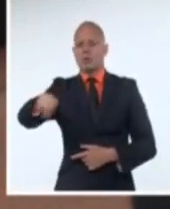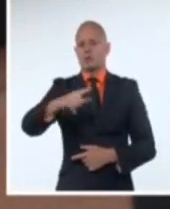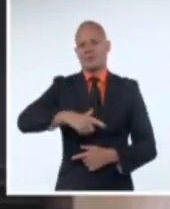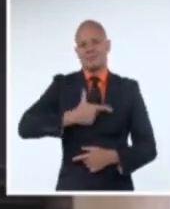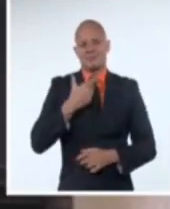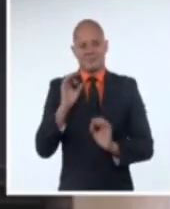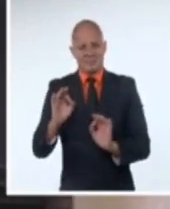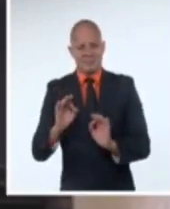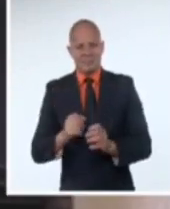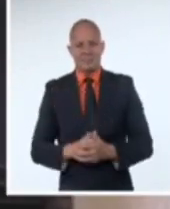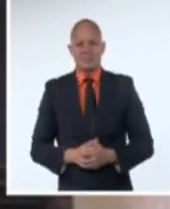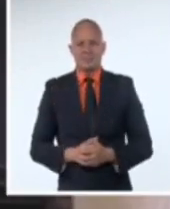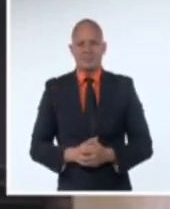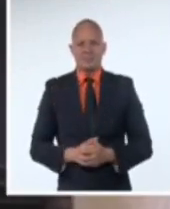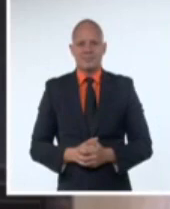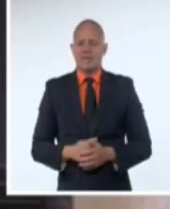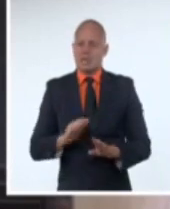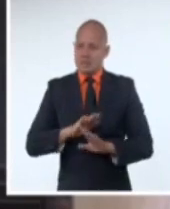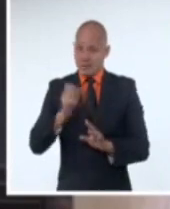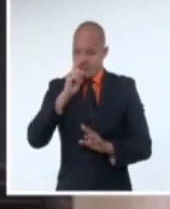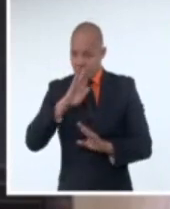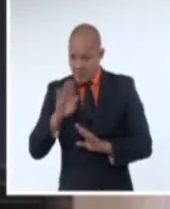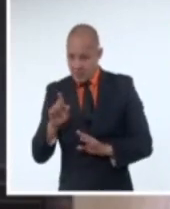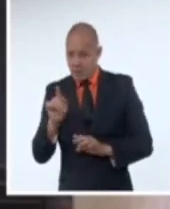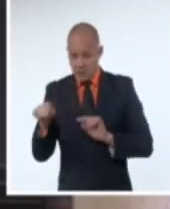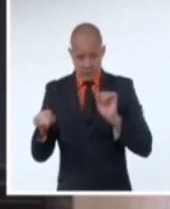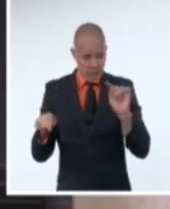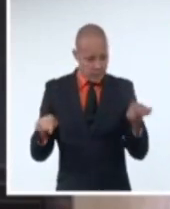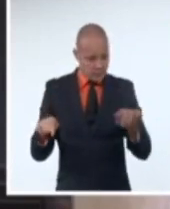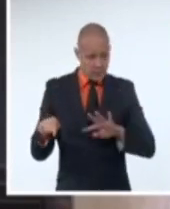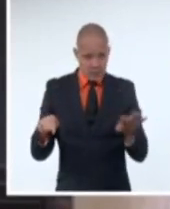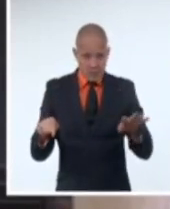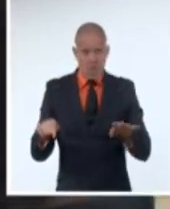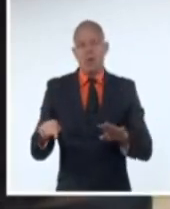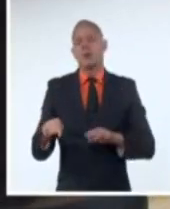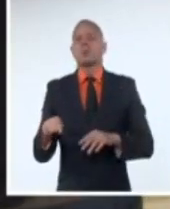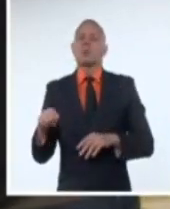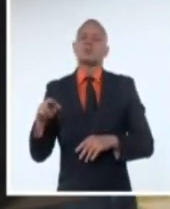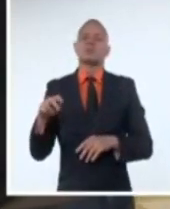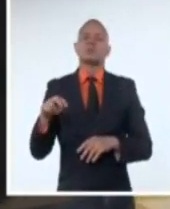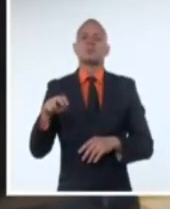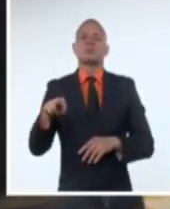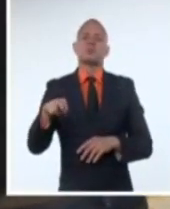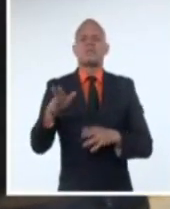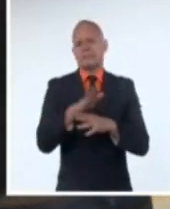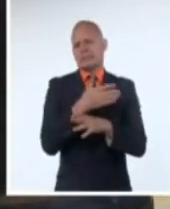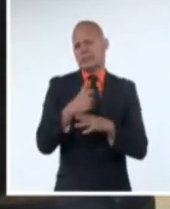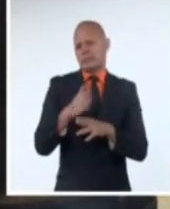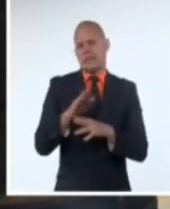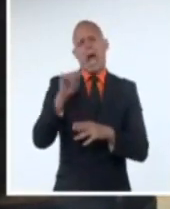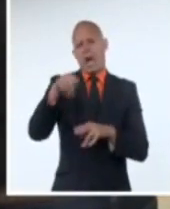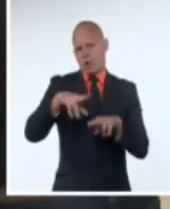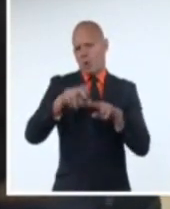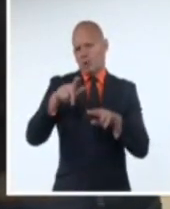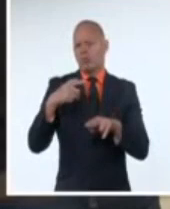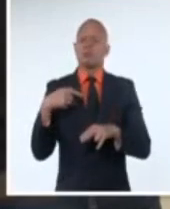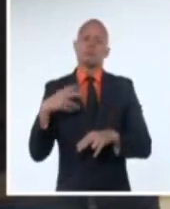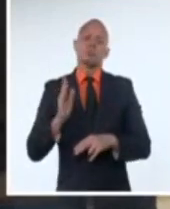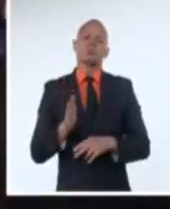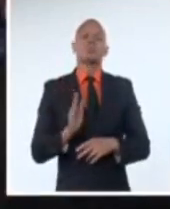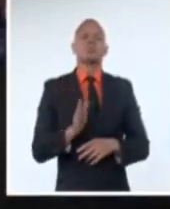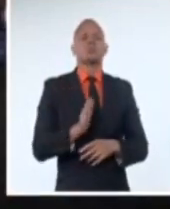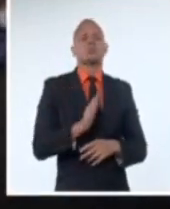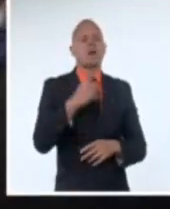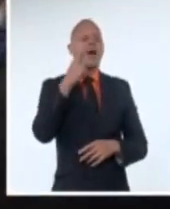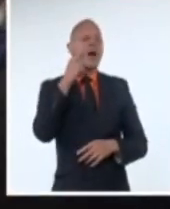Fidel Castro Rus. Tras concluir ambos encuentros, realizó recorridos por diferentes instituciones de la provincia como la Casa